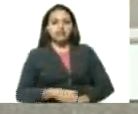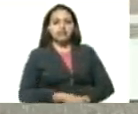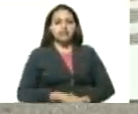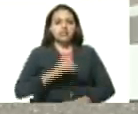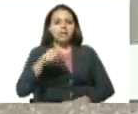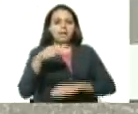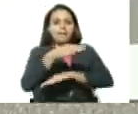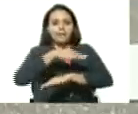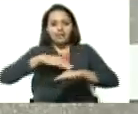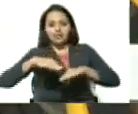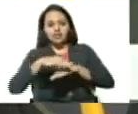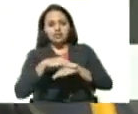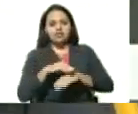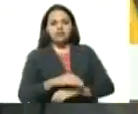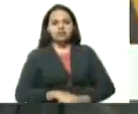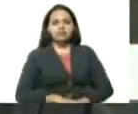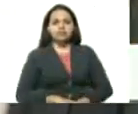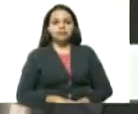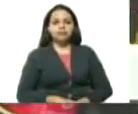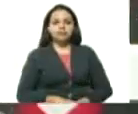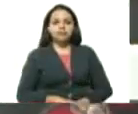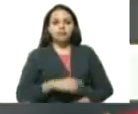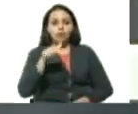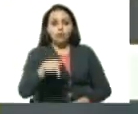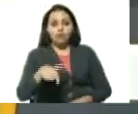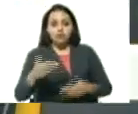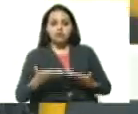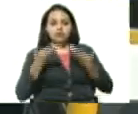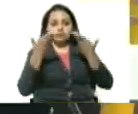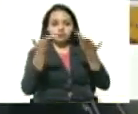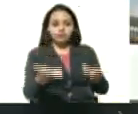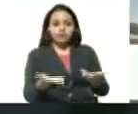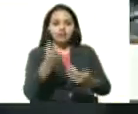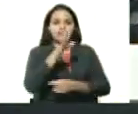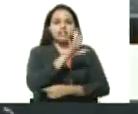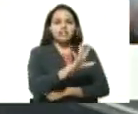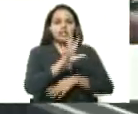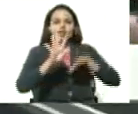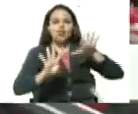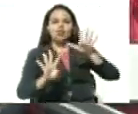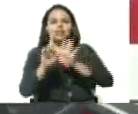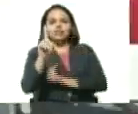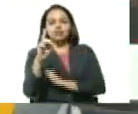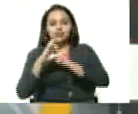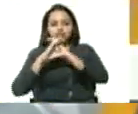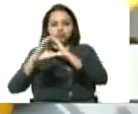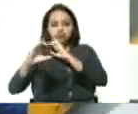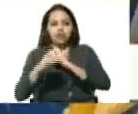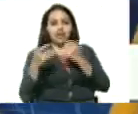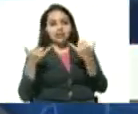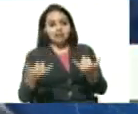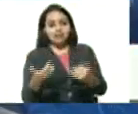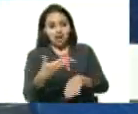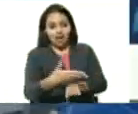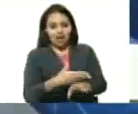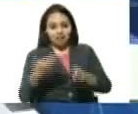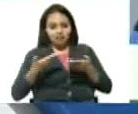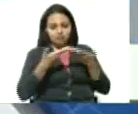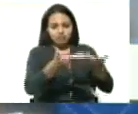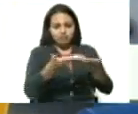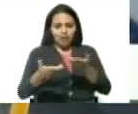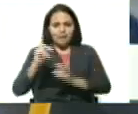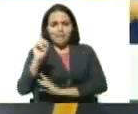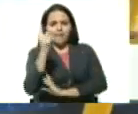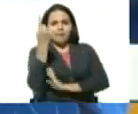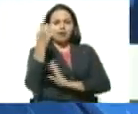el ministro Hipólito Abreu. Hoy se están entregando en esta fase 591. Ya usted había hecho entrega de una